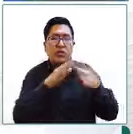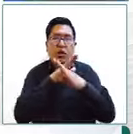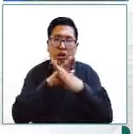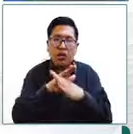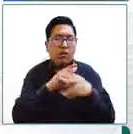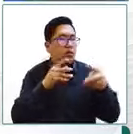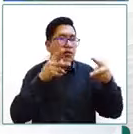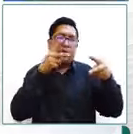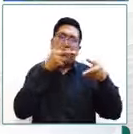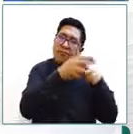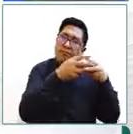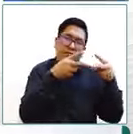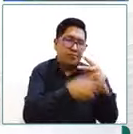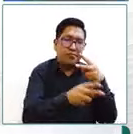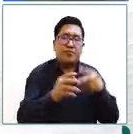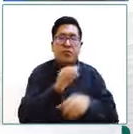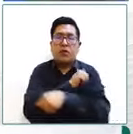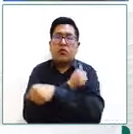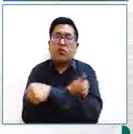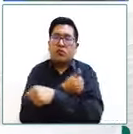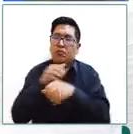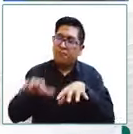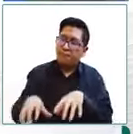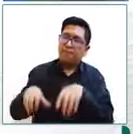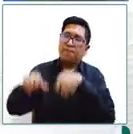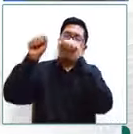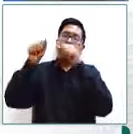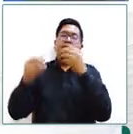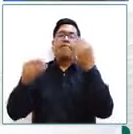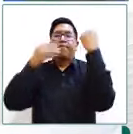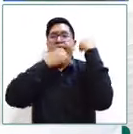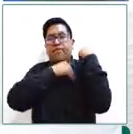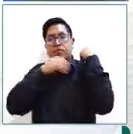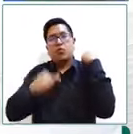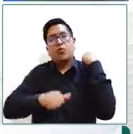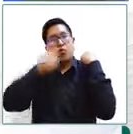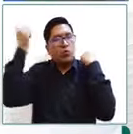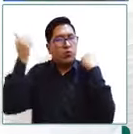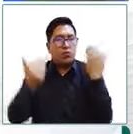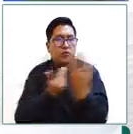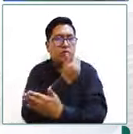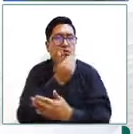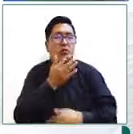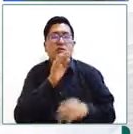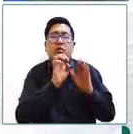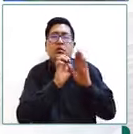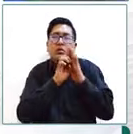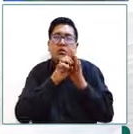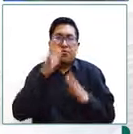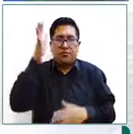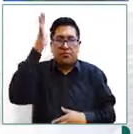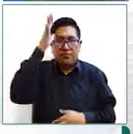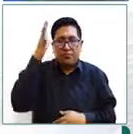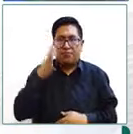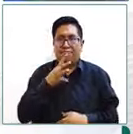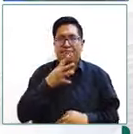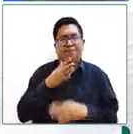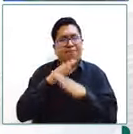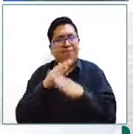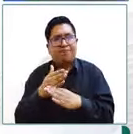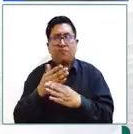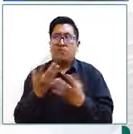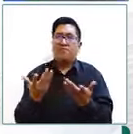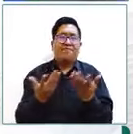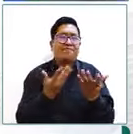una extinción de la autoridad de los padres para que este actuar de ellos que implica de